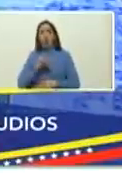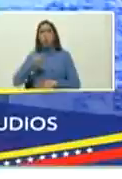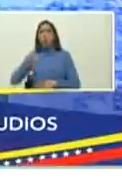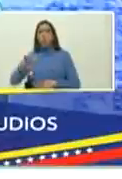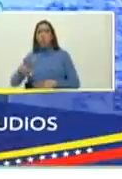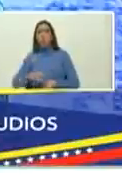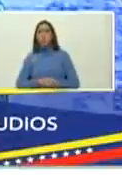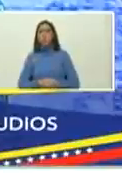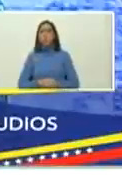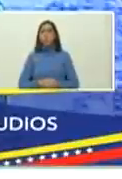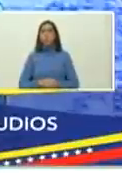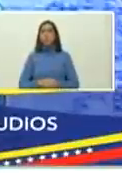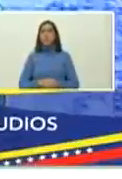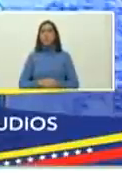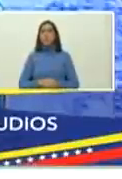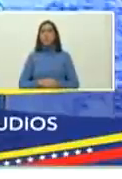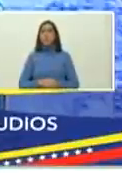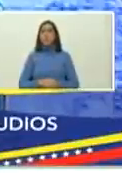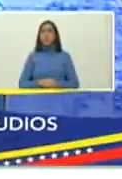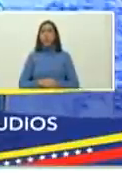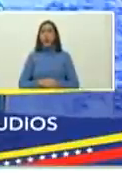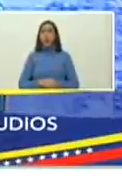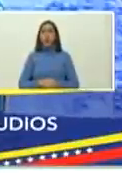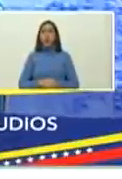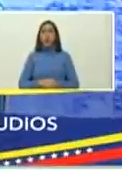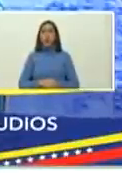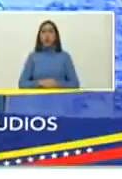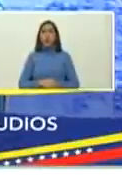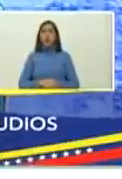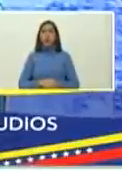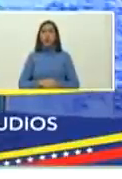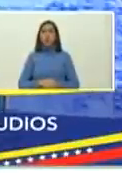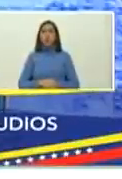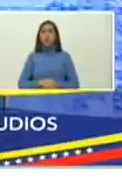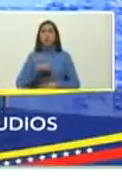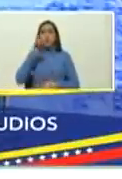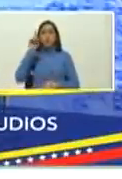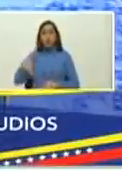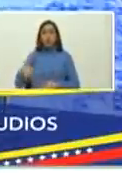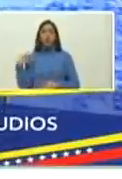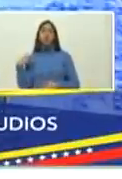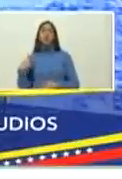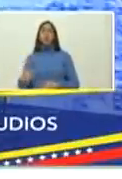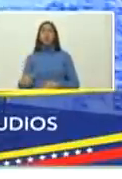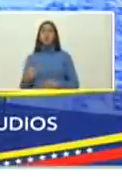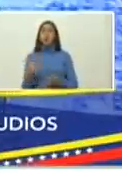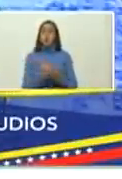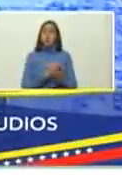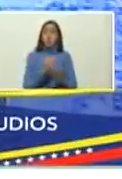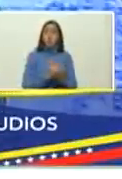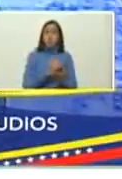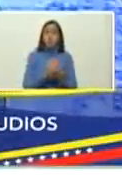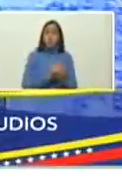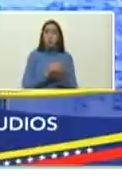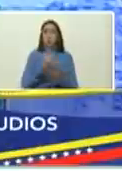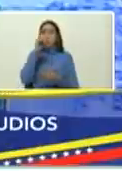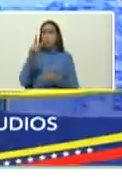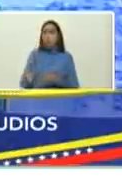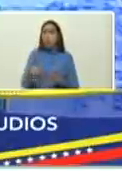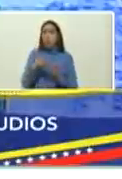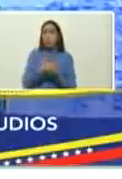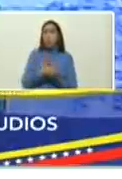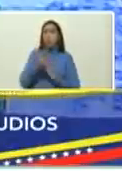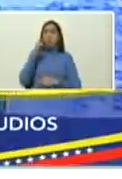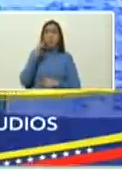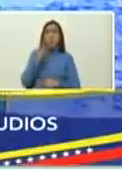un saludo a Roberto aquí tiene esta obra y tiene Perla Suez